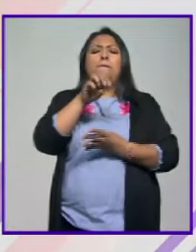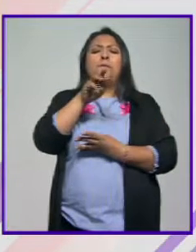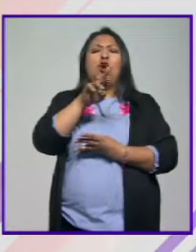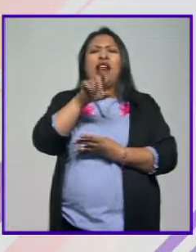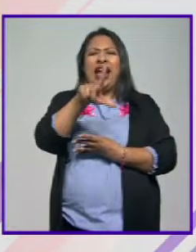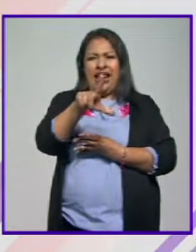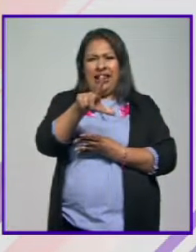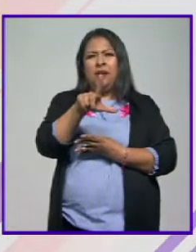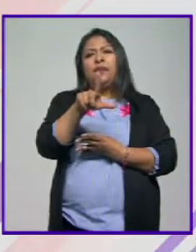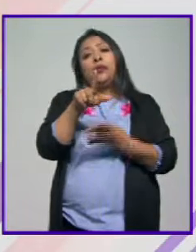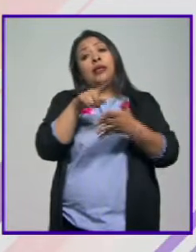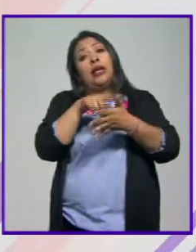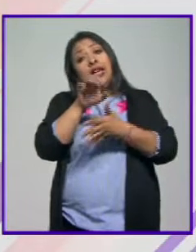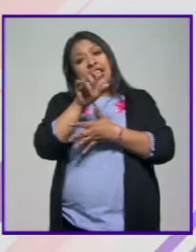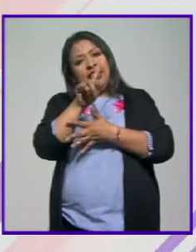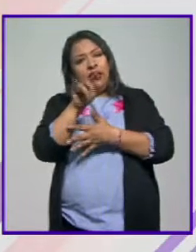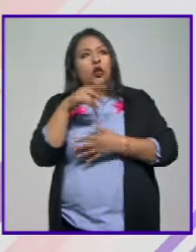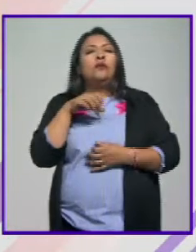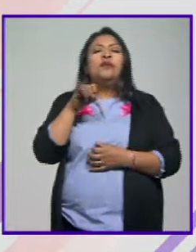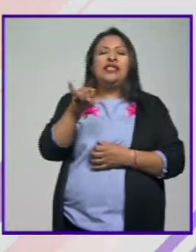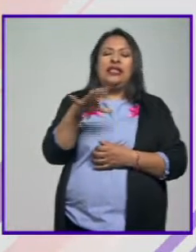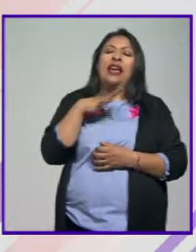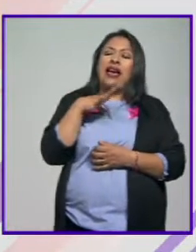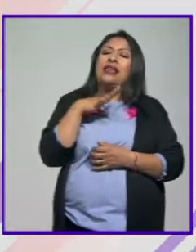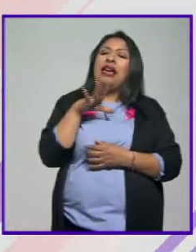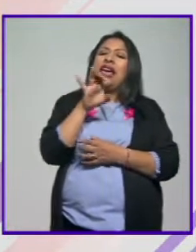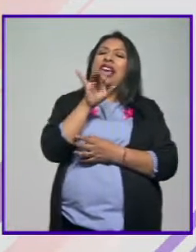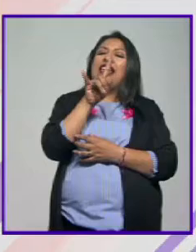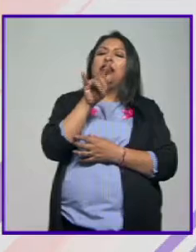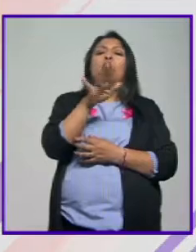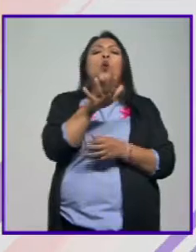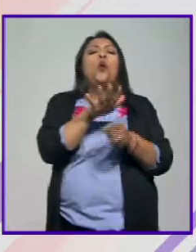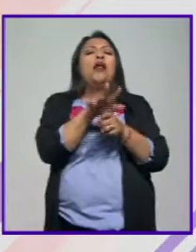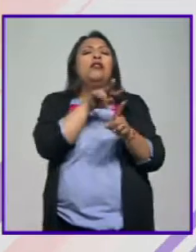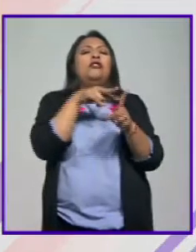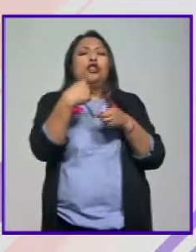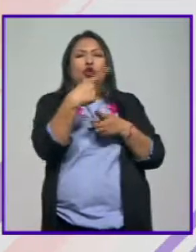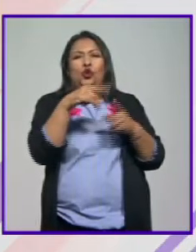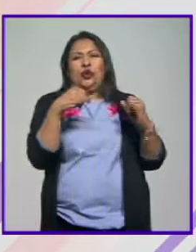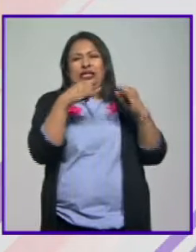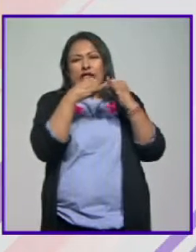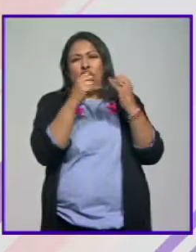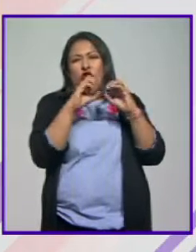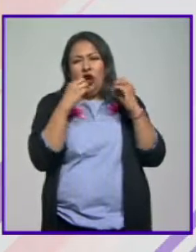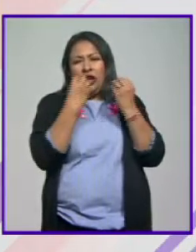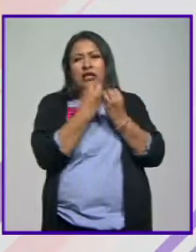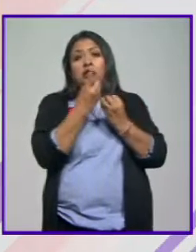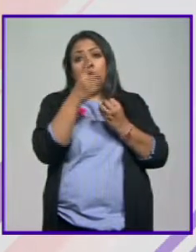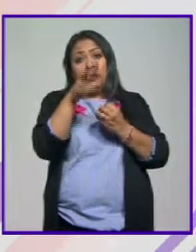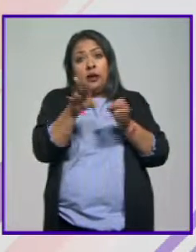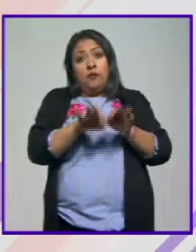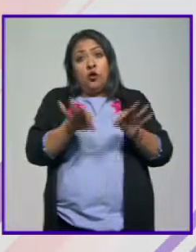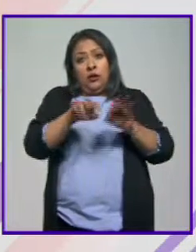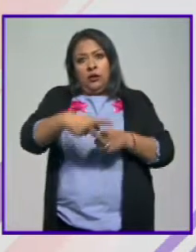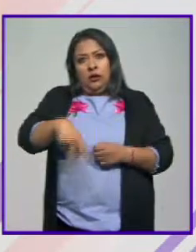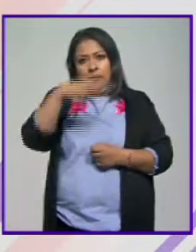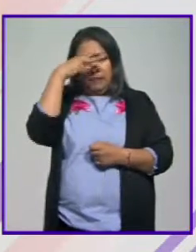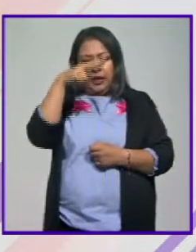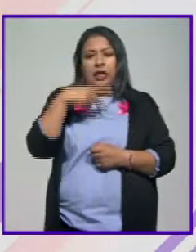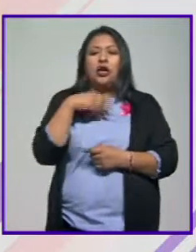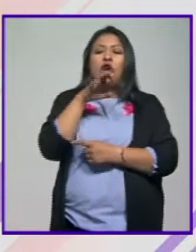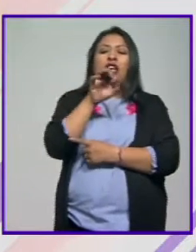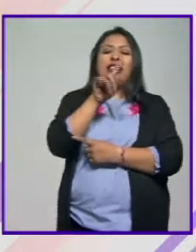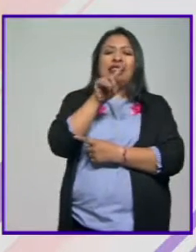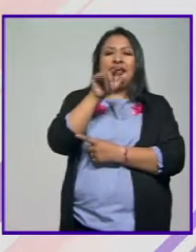y ético. Es un asunto ético. ¿Cuál es la postura de esta organización que tiene un peso importante en nuestro país? La